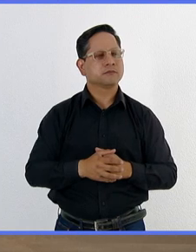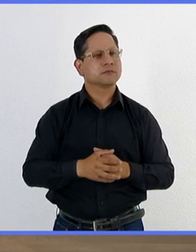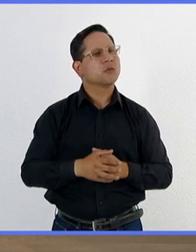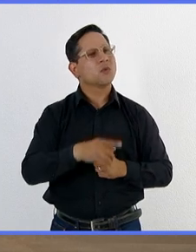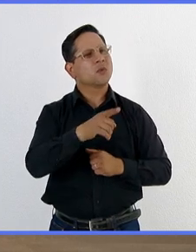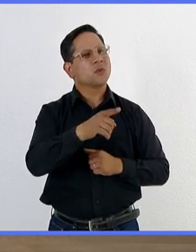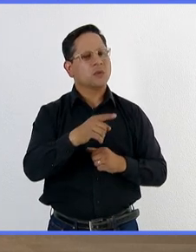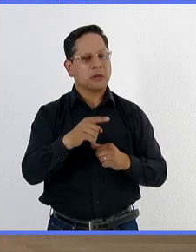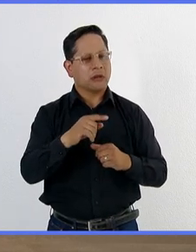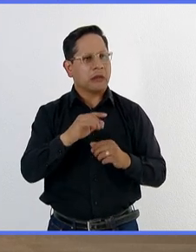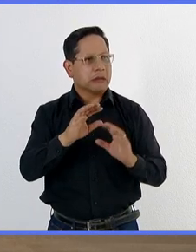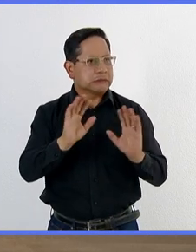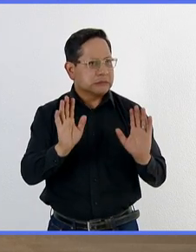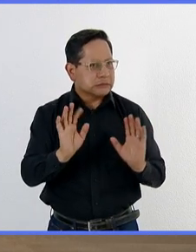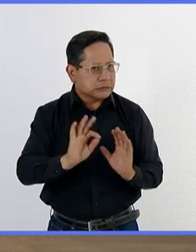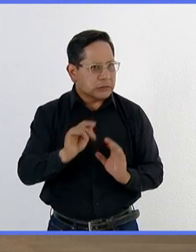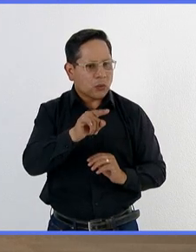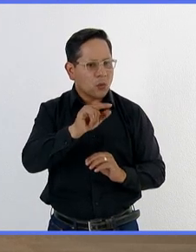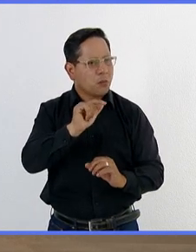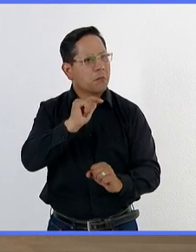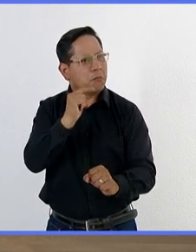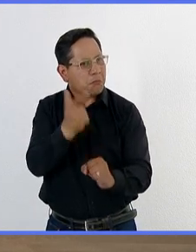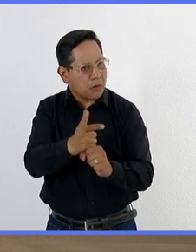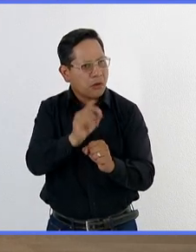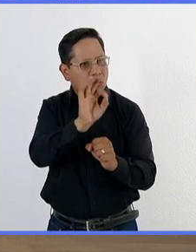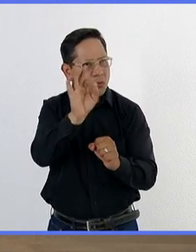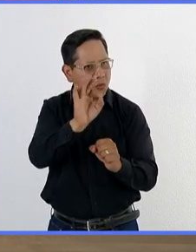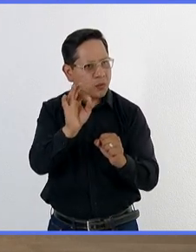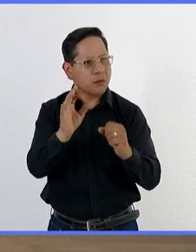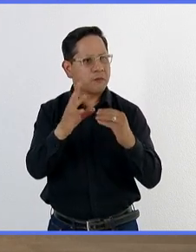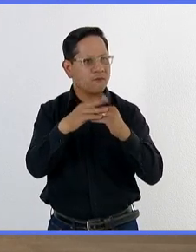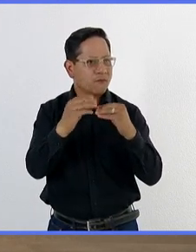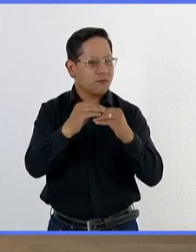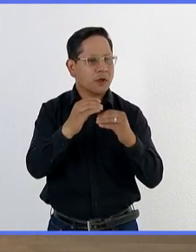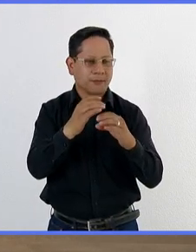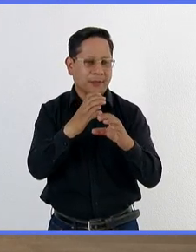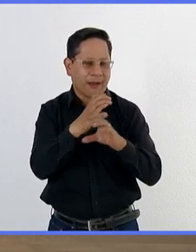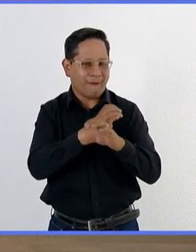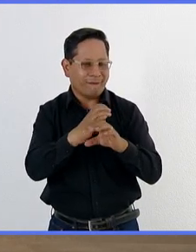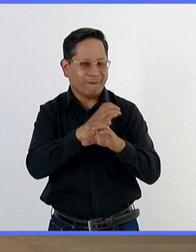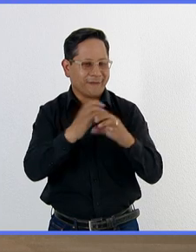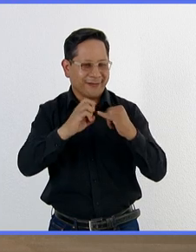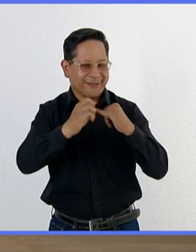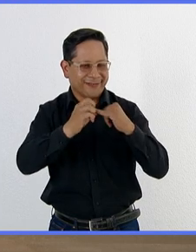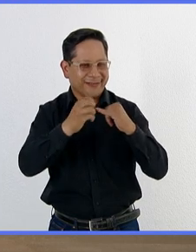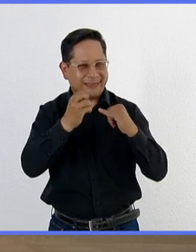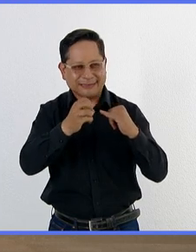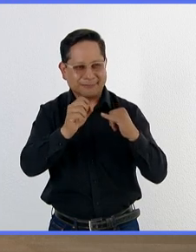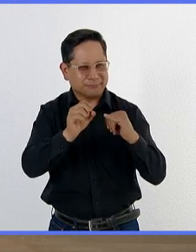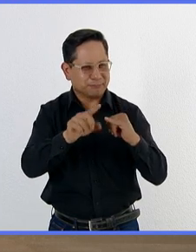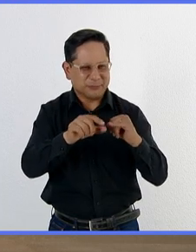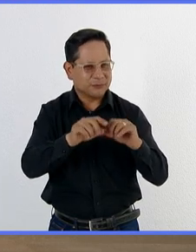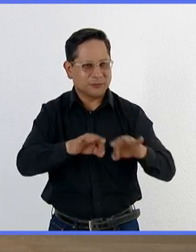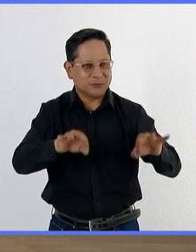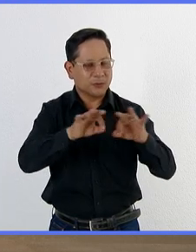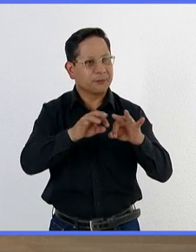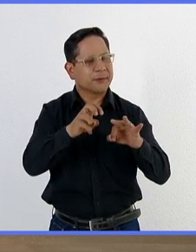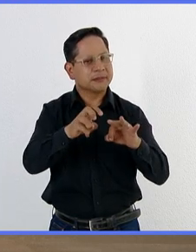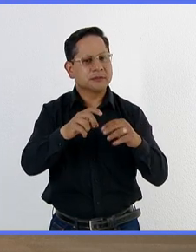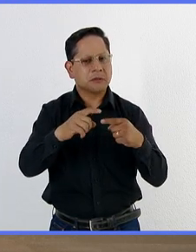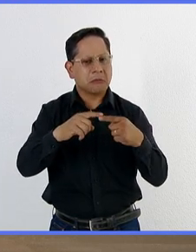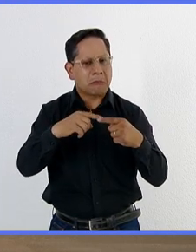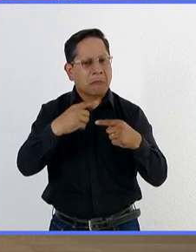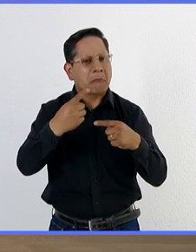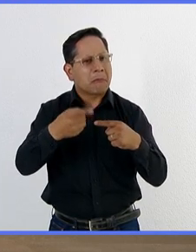de la detección en algunas de estas plantas, el café principalmente. ¿Cómo impacta esto,